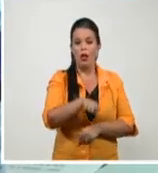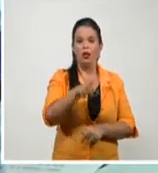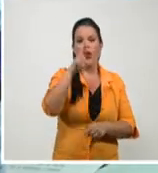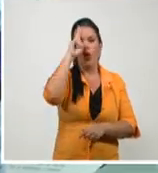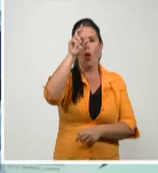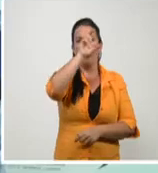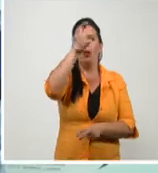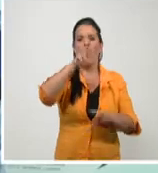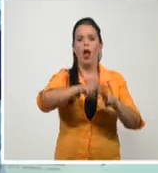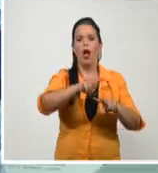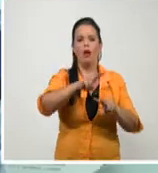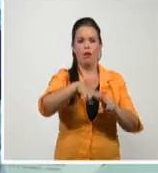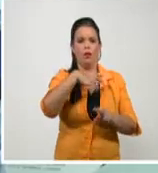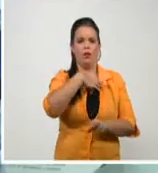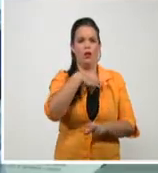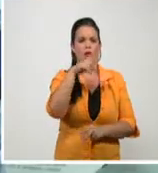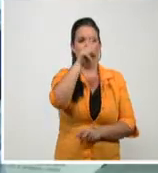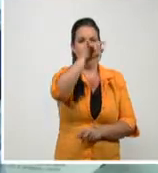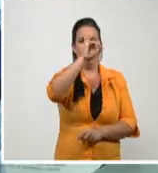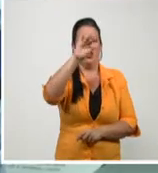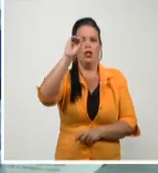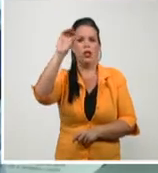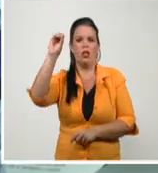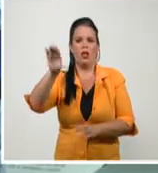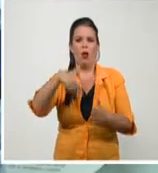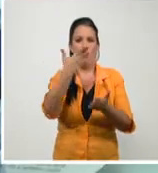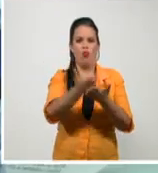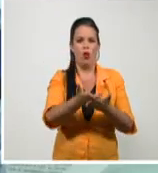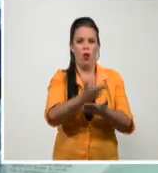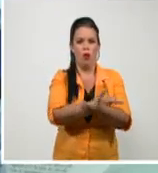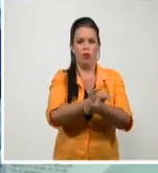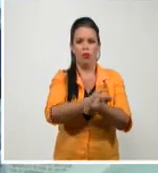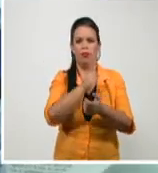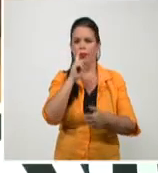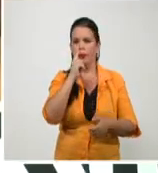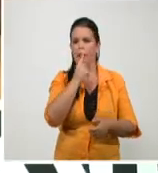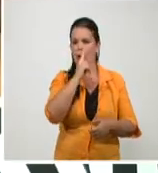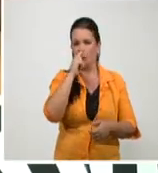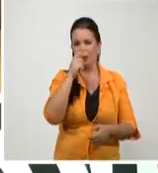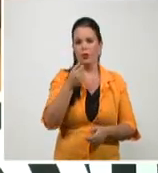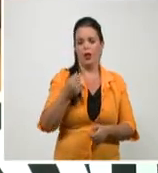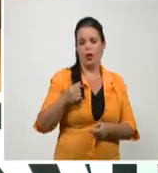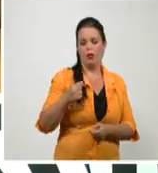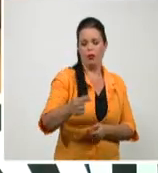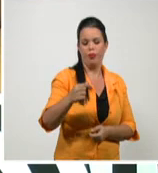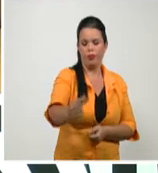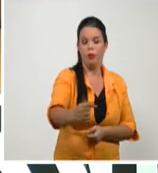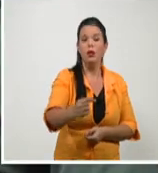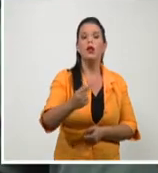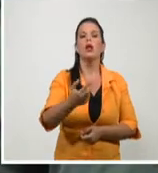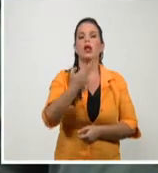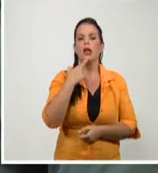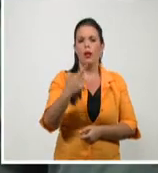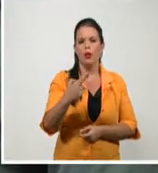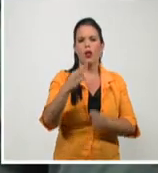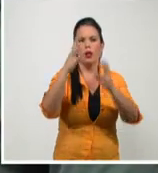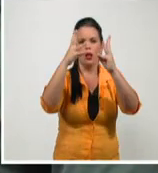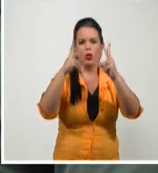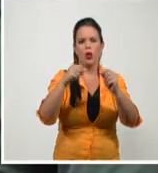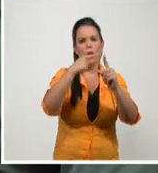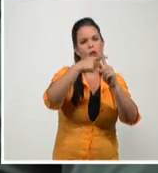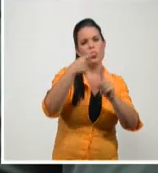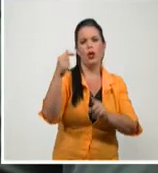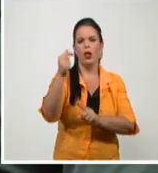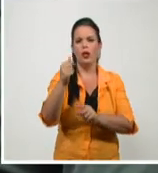.701 muestras, de las que se comenzarán a dar respuestas en próximas horas. También el facultativo informó que de los 135